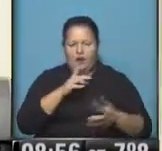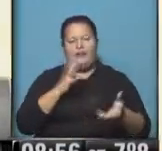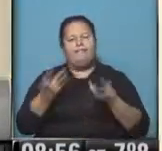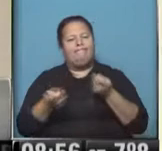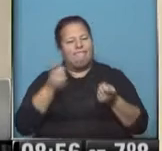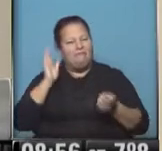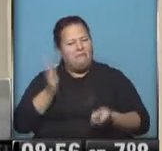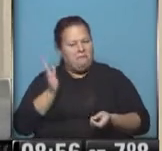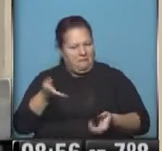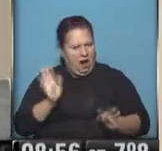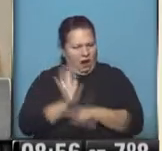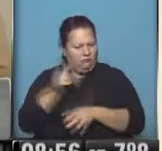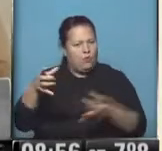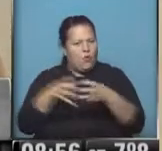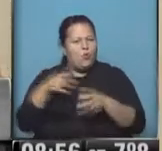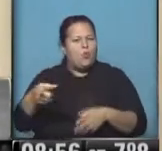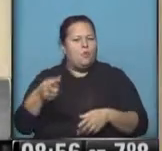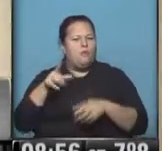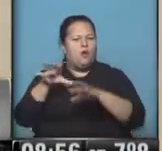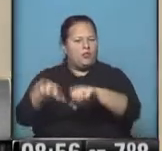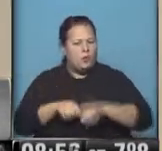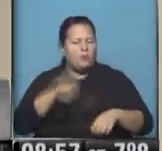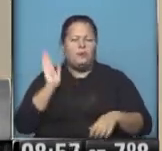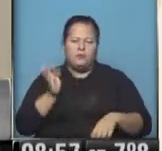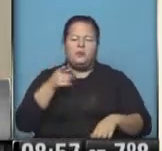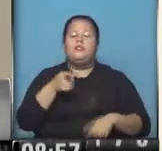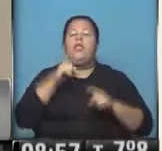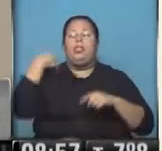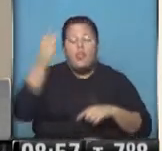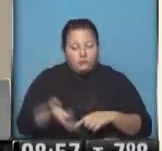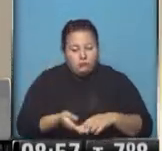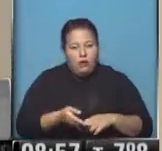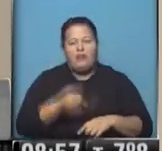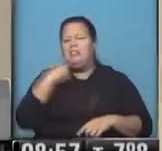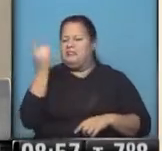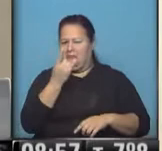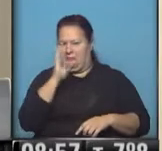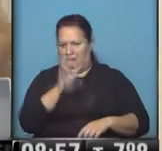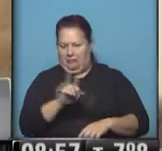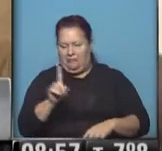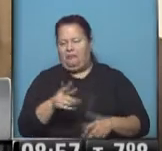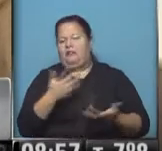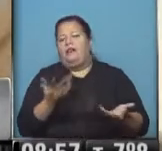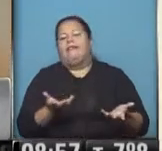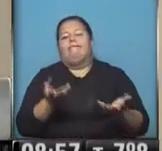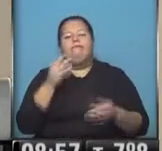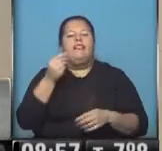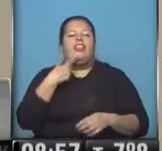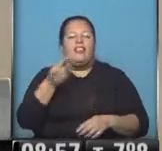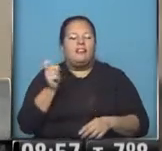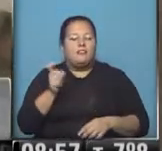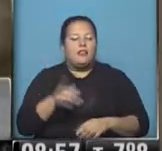perversas, francamente por parte de los secuestradores que después fueron desmentidas también en cierta medida por